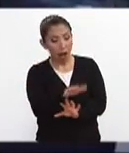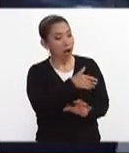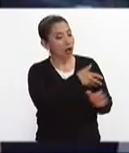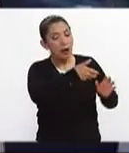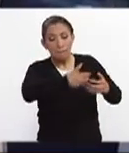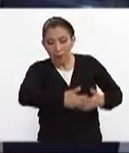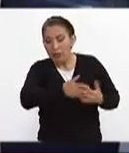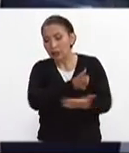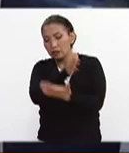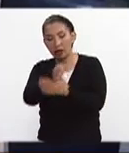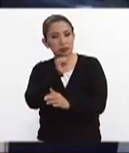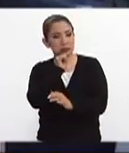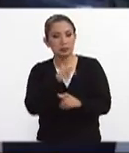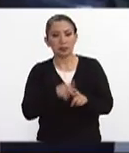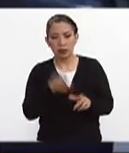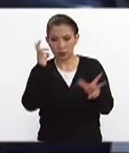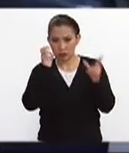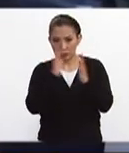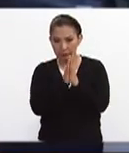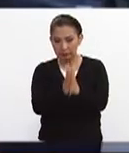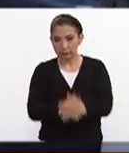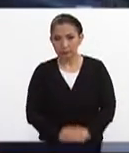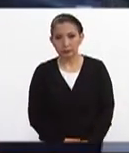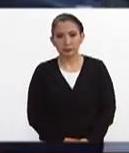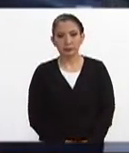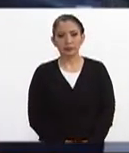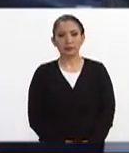meter maquinaria escuchemos por favor